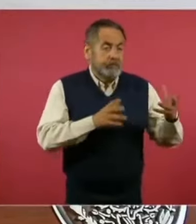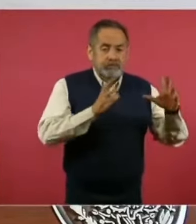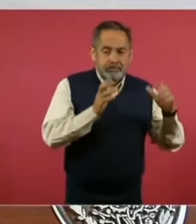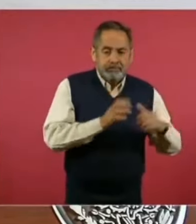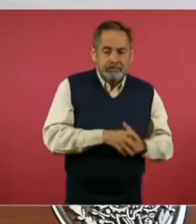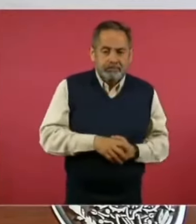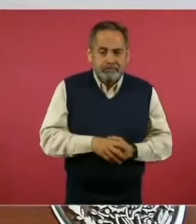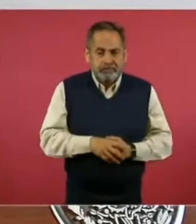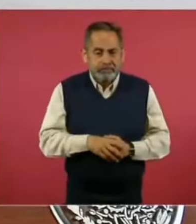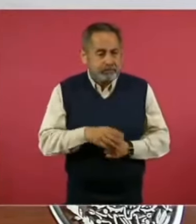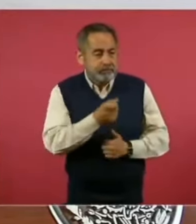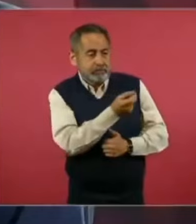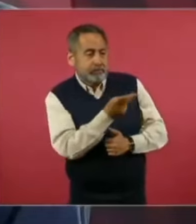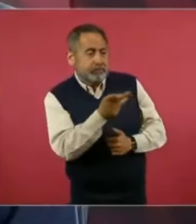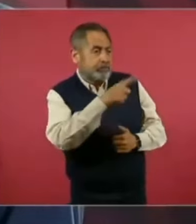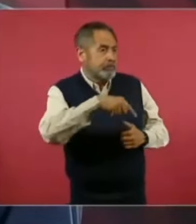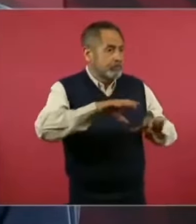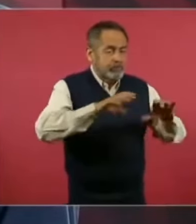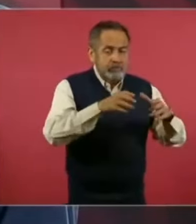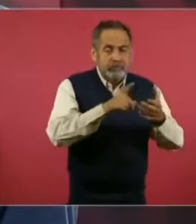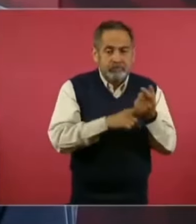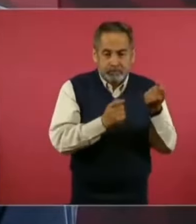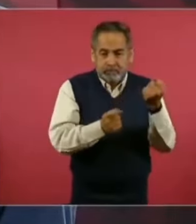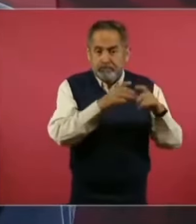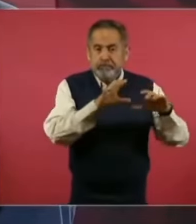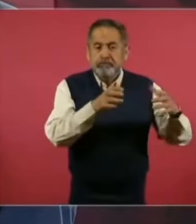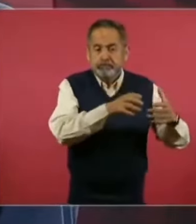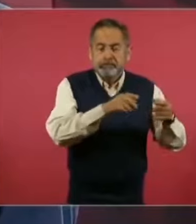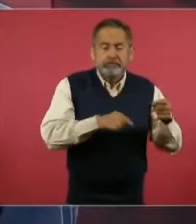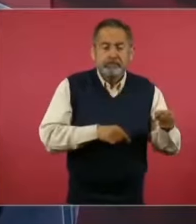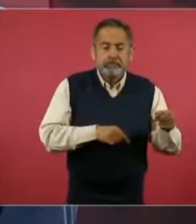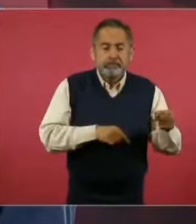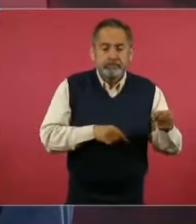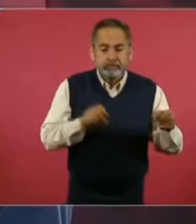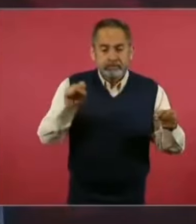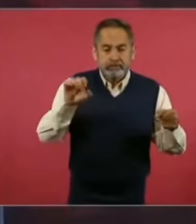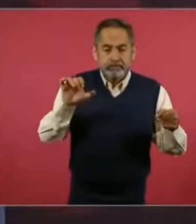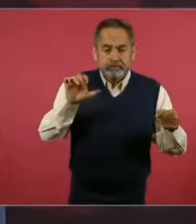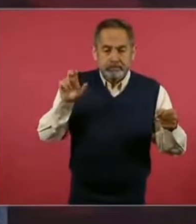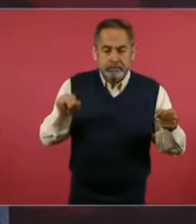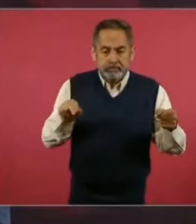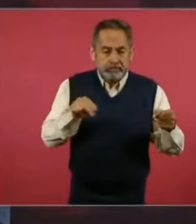varios, en especial en la Corte,